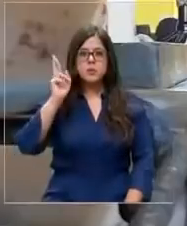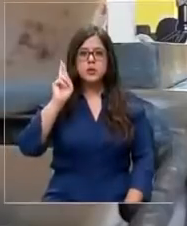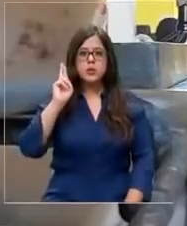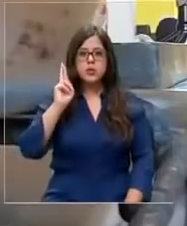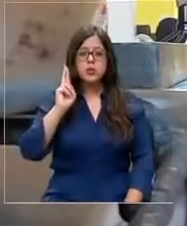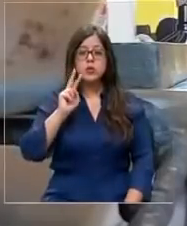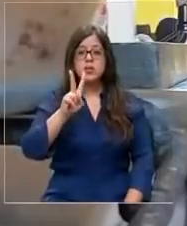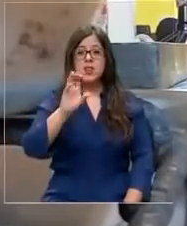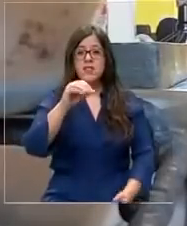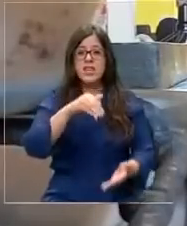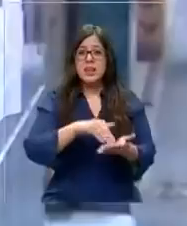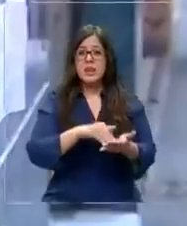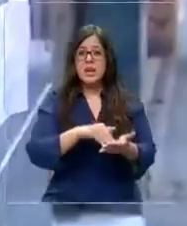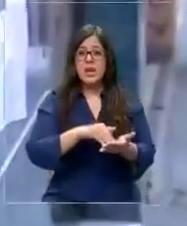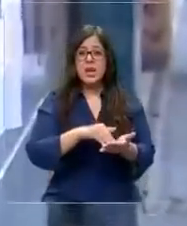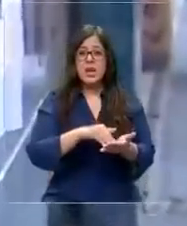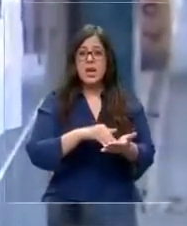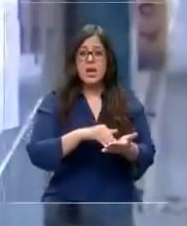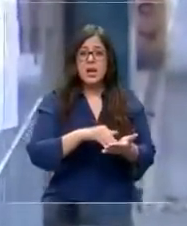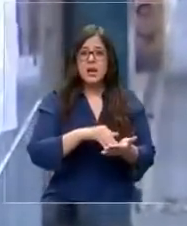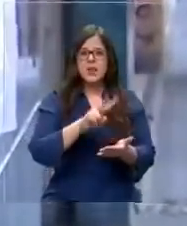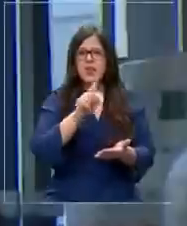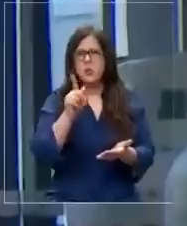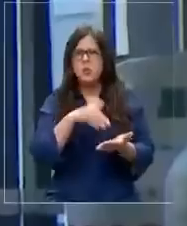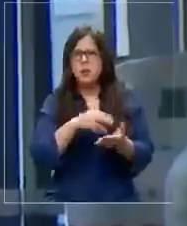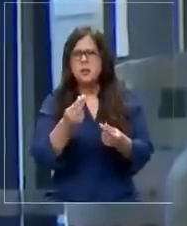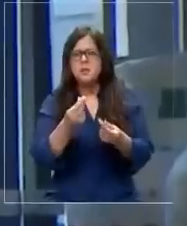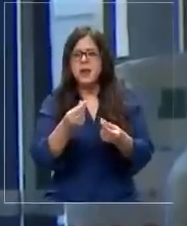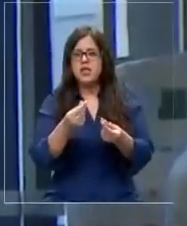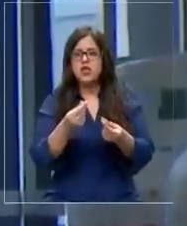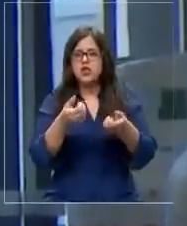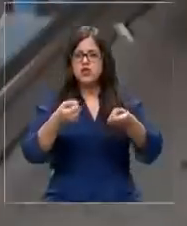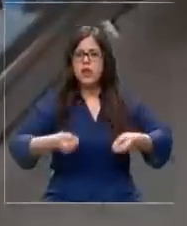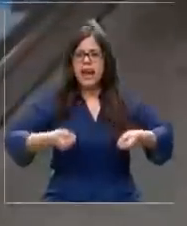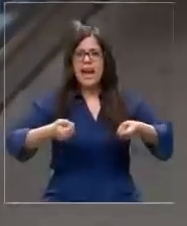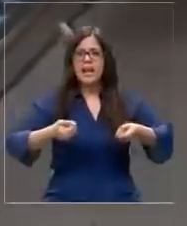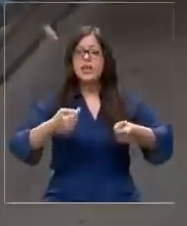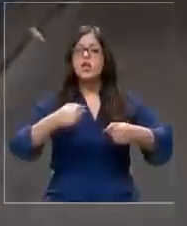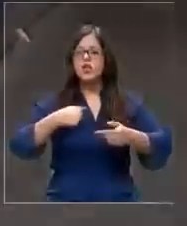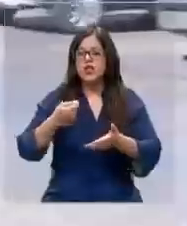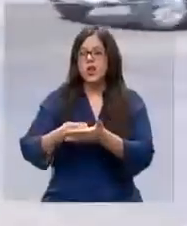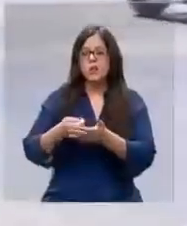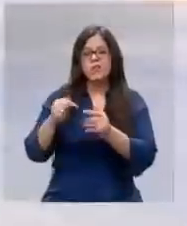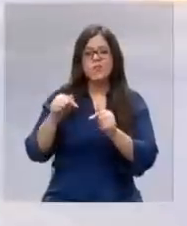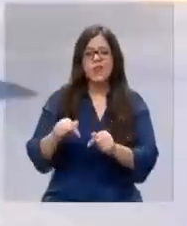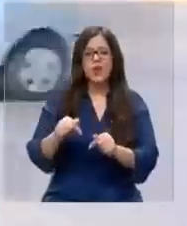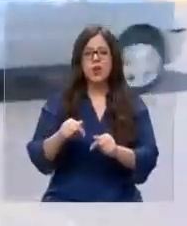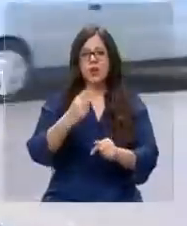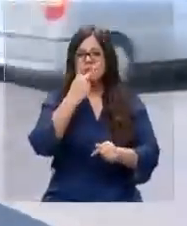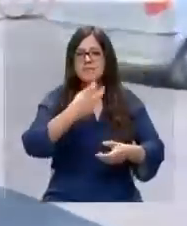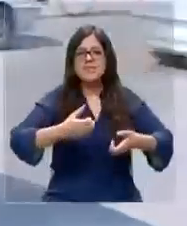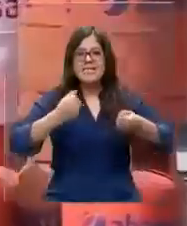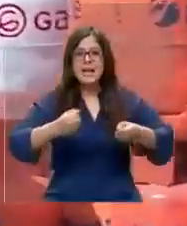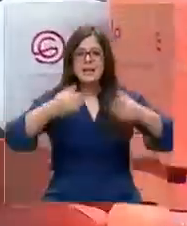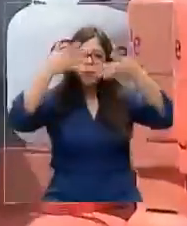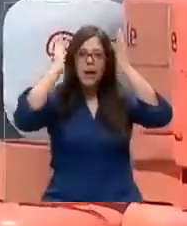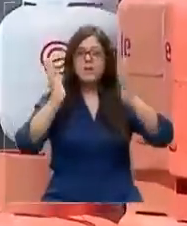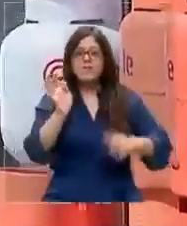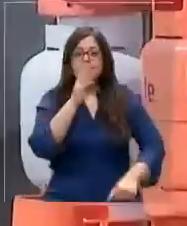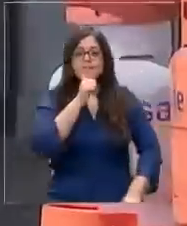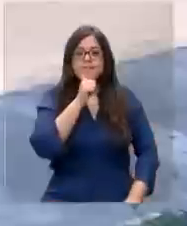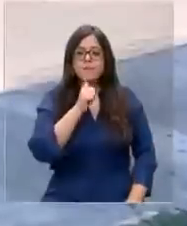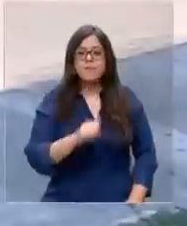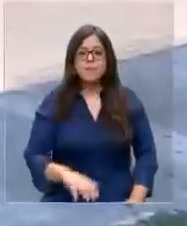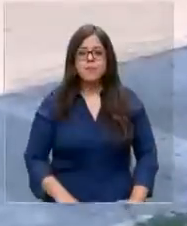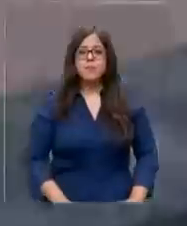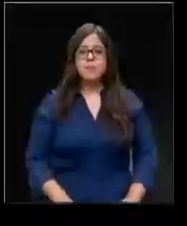Vale 20 mil, casi 21 mil pesos. En estos mismos momentos de comprar el gas para la ducha que no tengo. Sí,